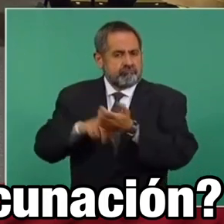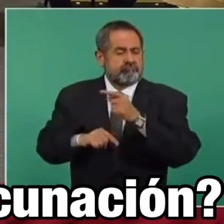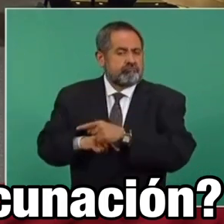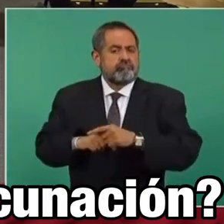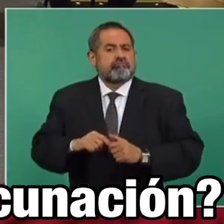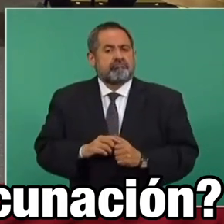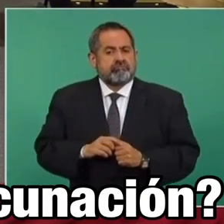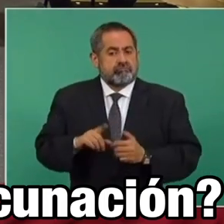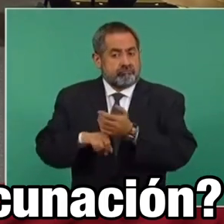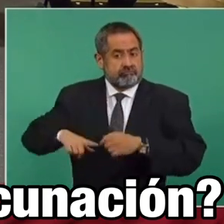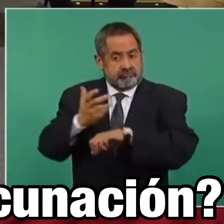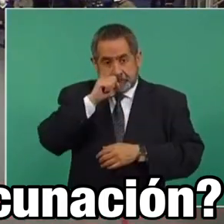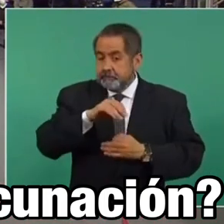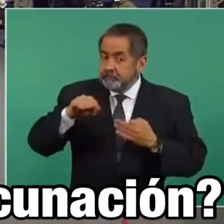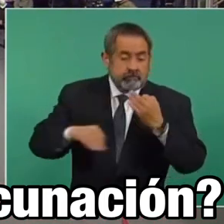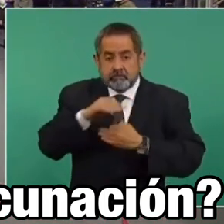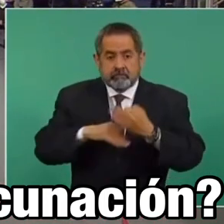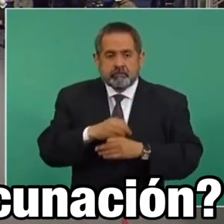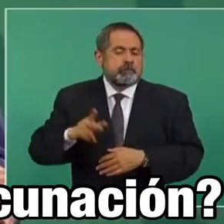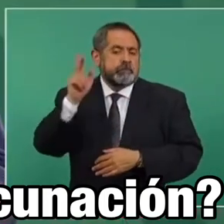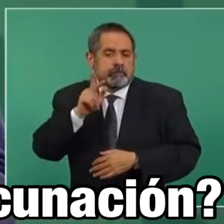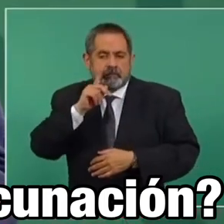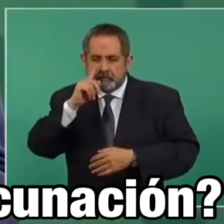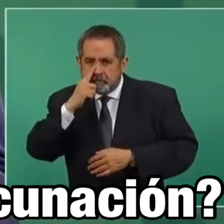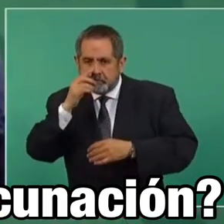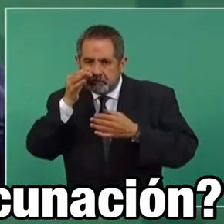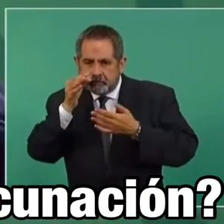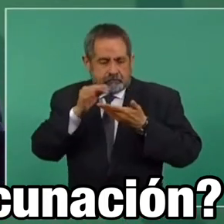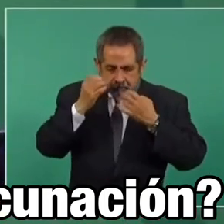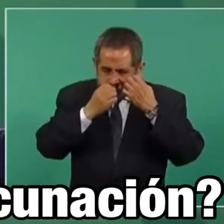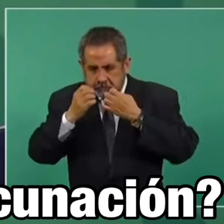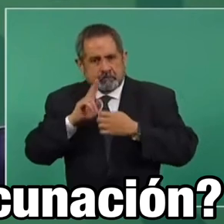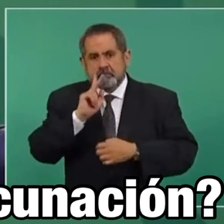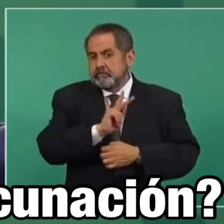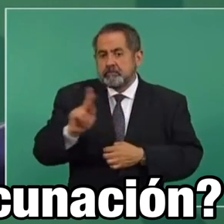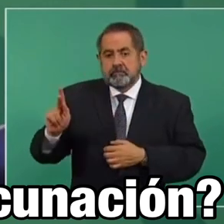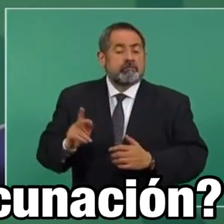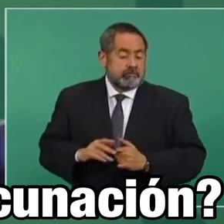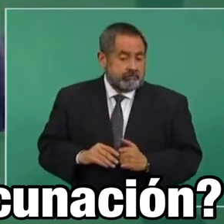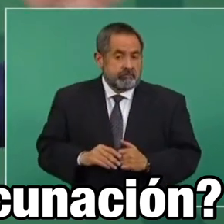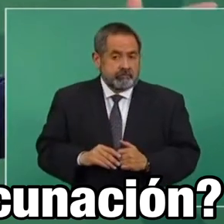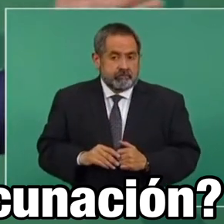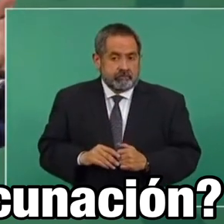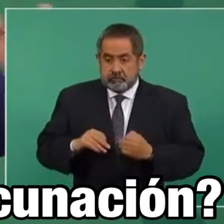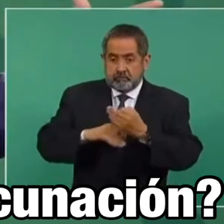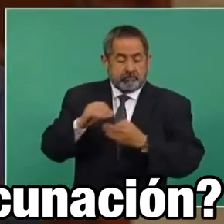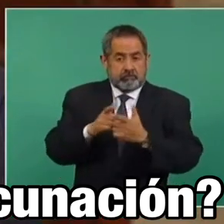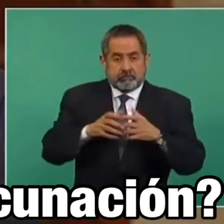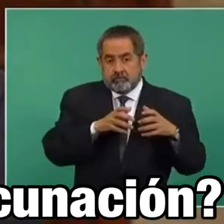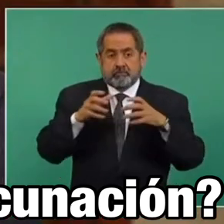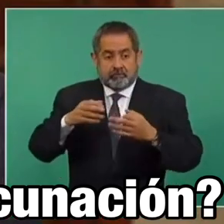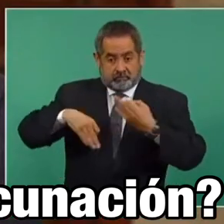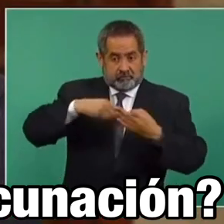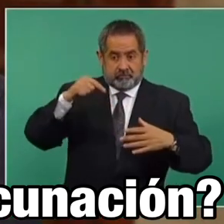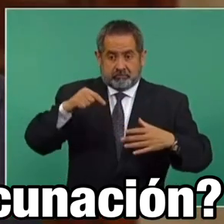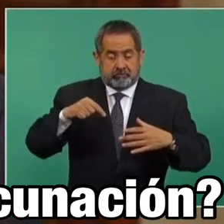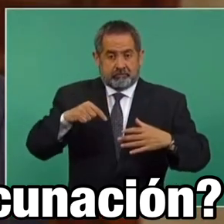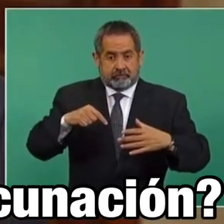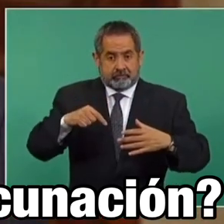del gobierno de Estados Unidos, pruebas y toda la delegación nuestra